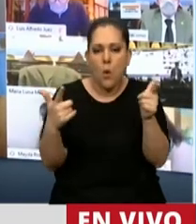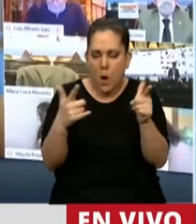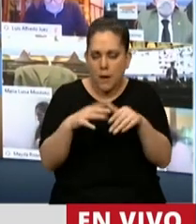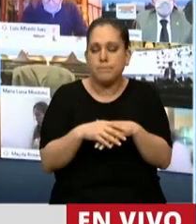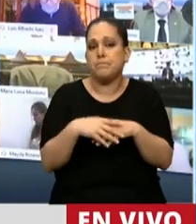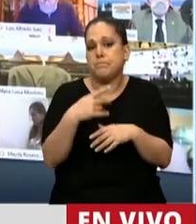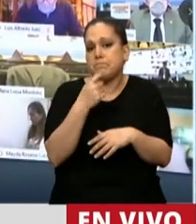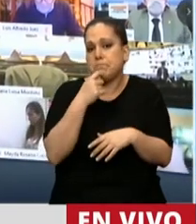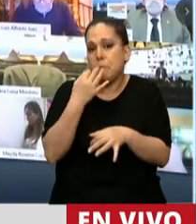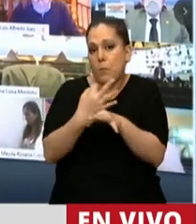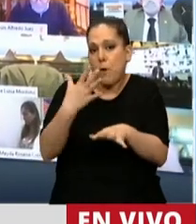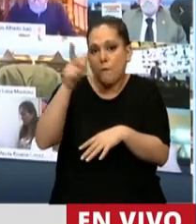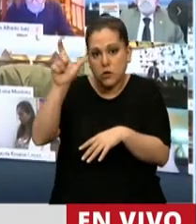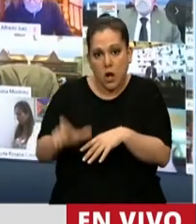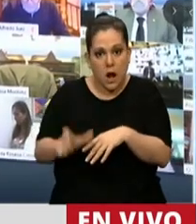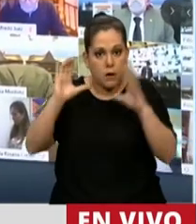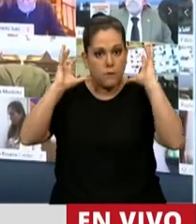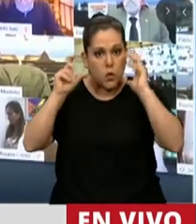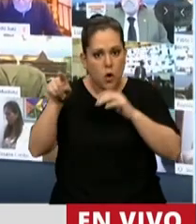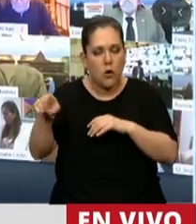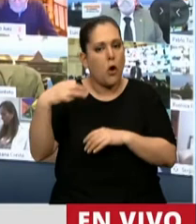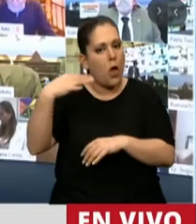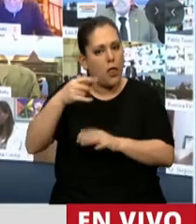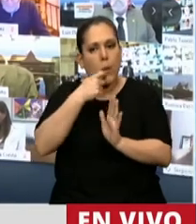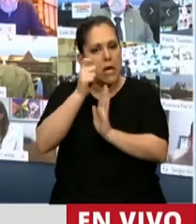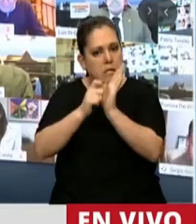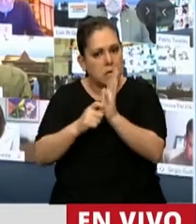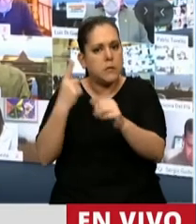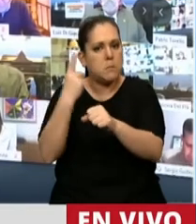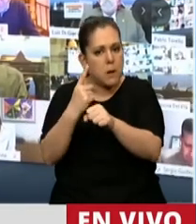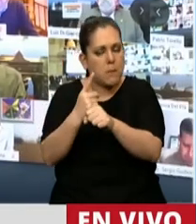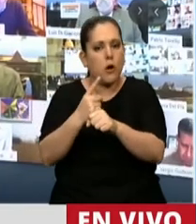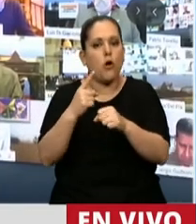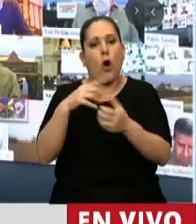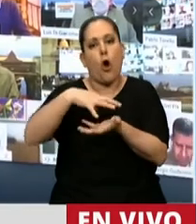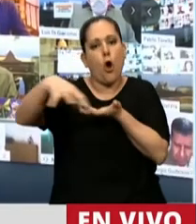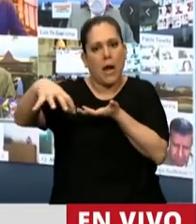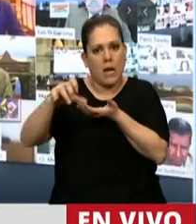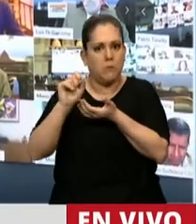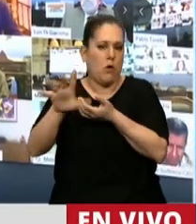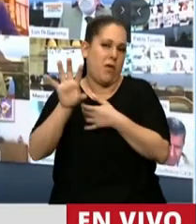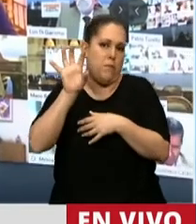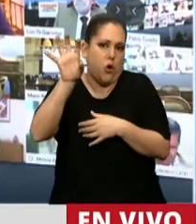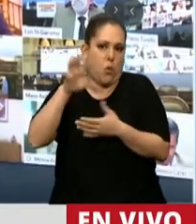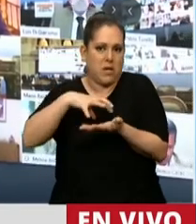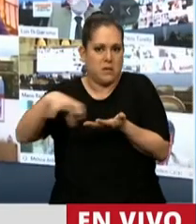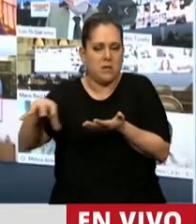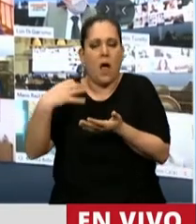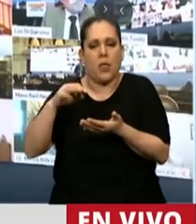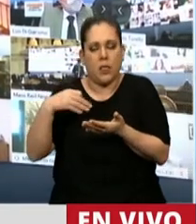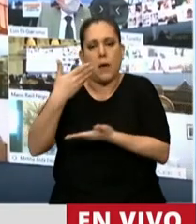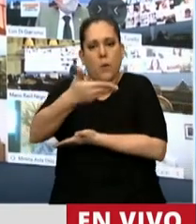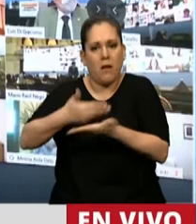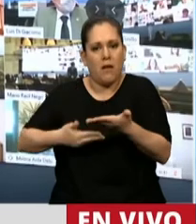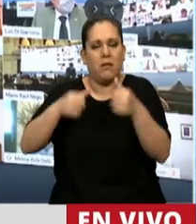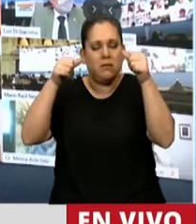ello, los fonoaudiólogos deberán inscribirse ante el organismo correspondiente en su jurisdicción, mediante la presentación de